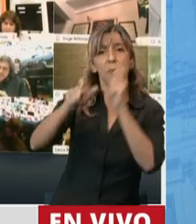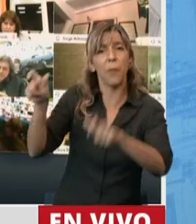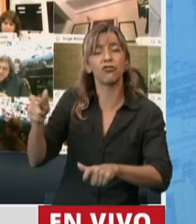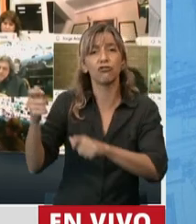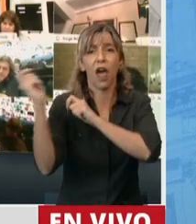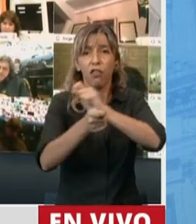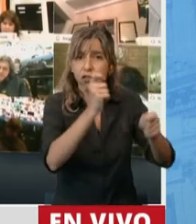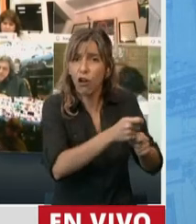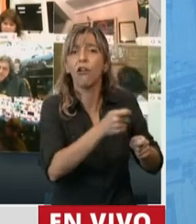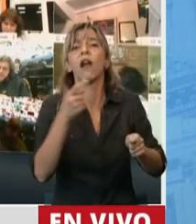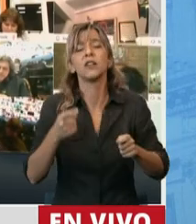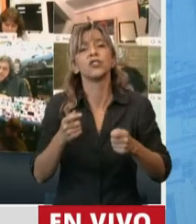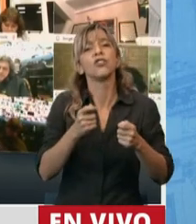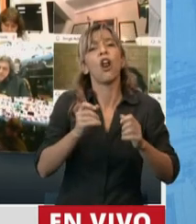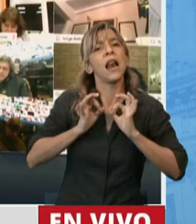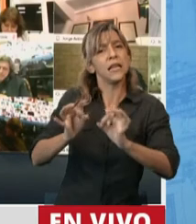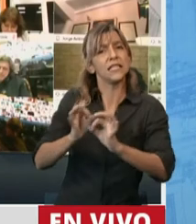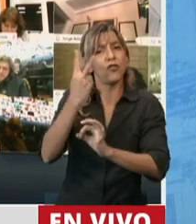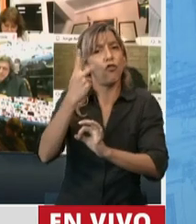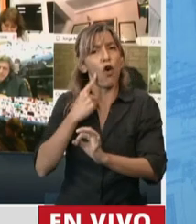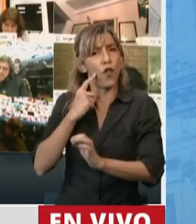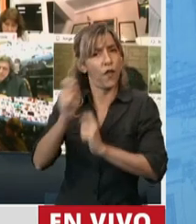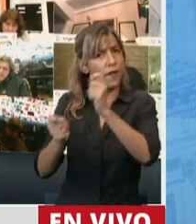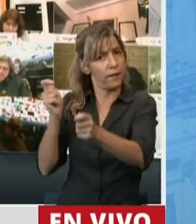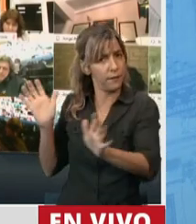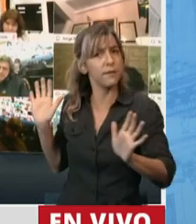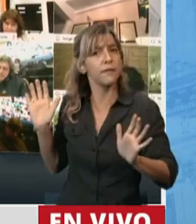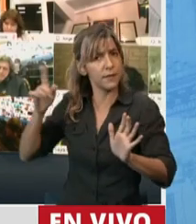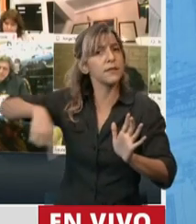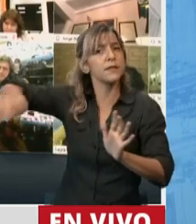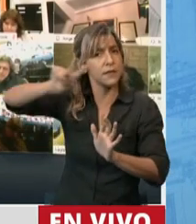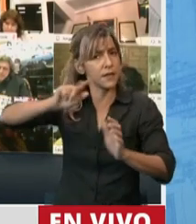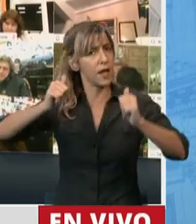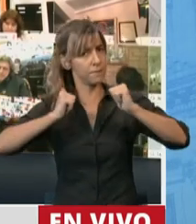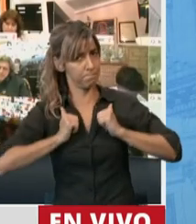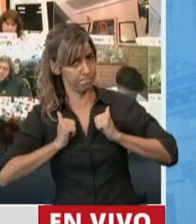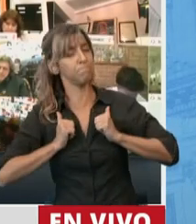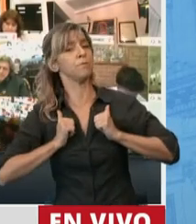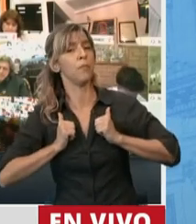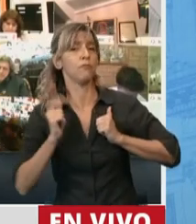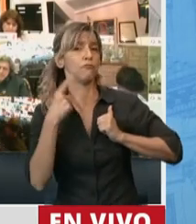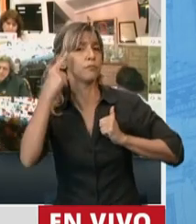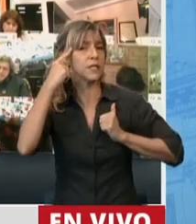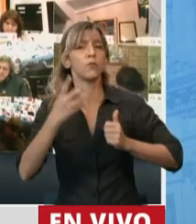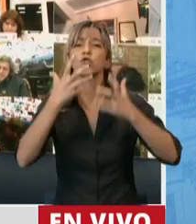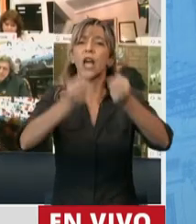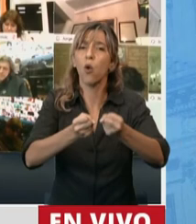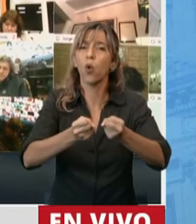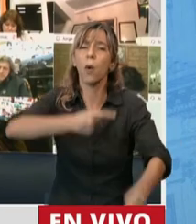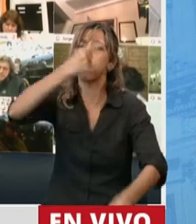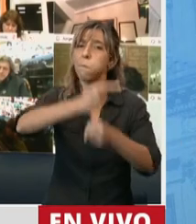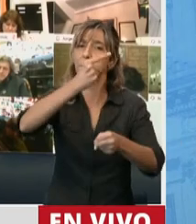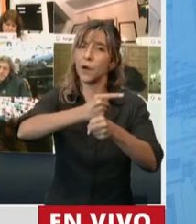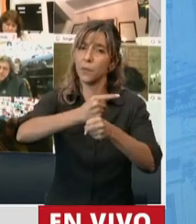días por cada donación de plasma que realizamos. La salud, señor presidente, es una prioridad y no debemos ahorrar